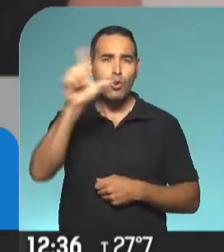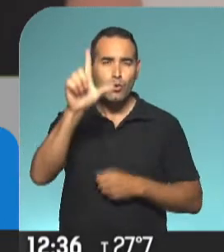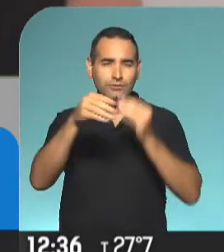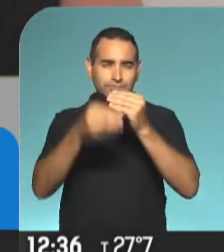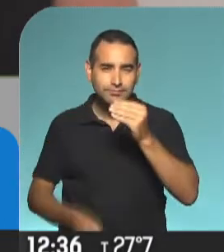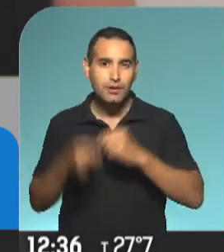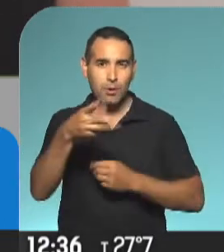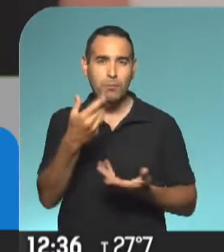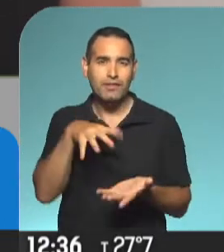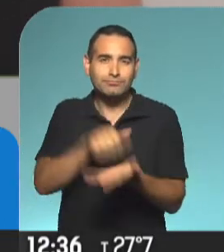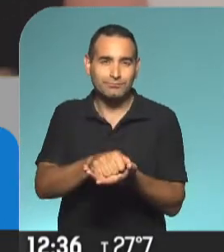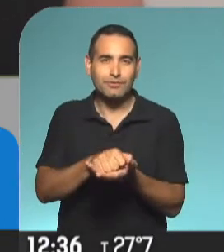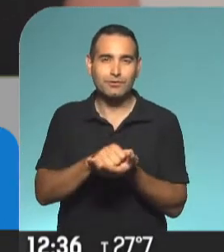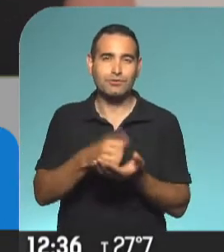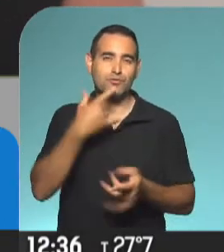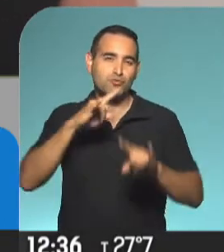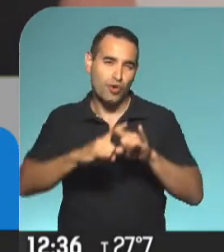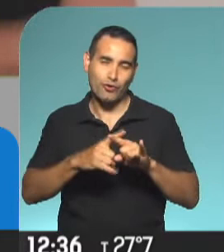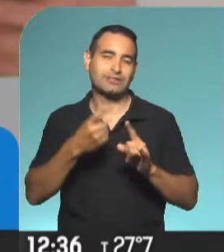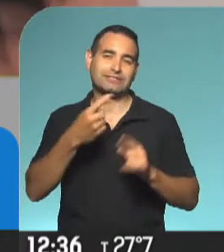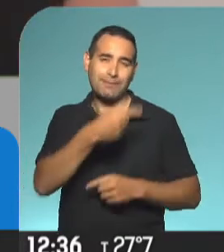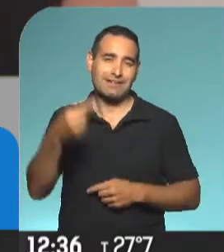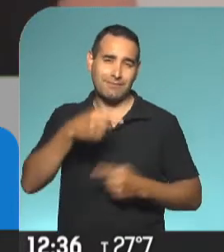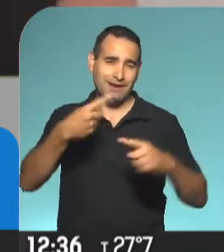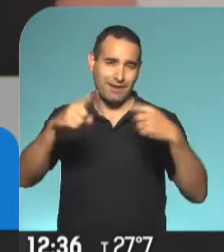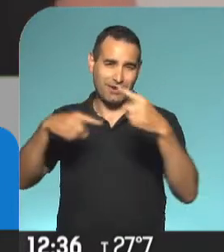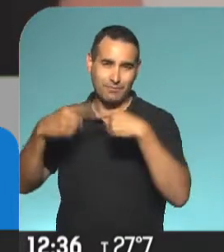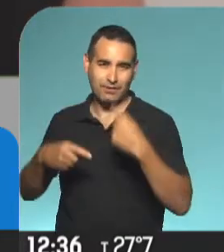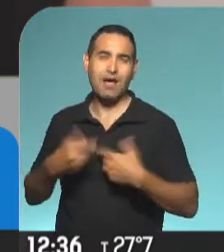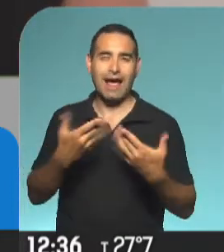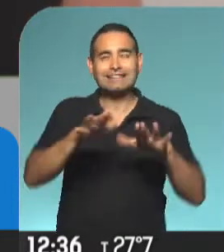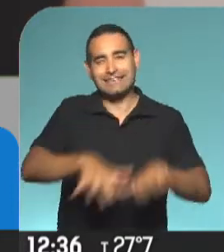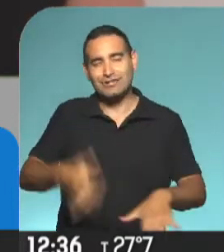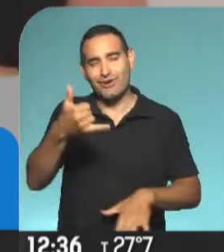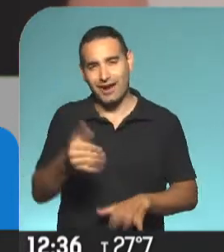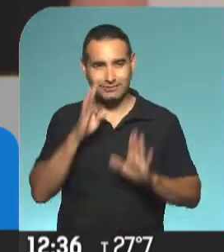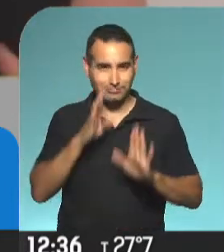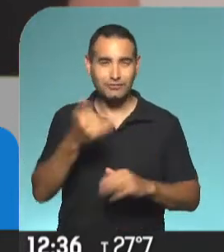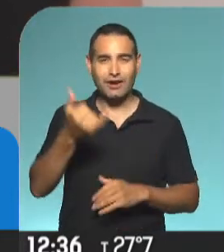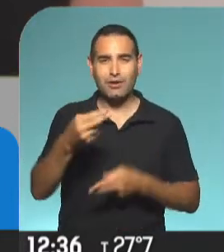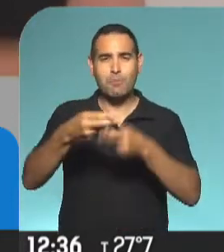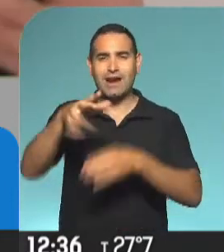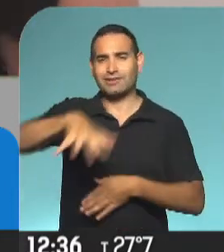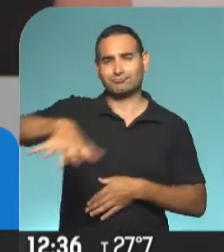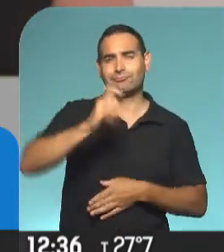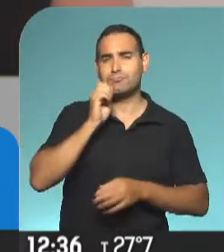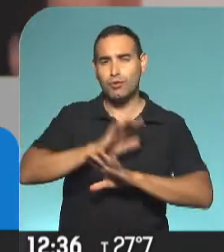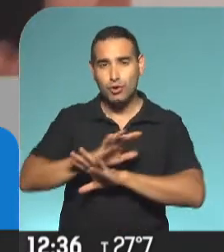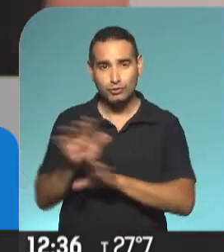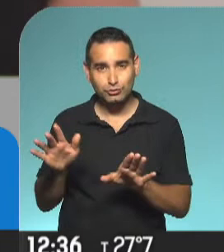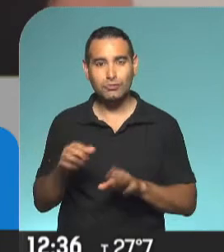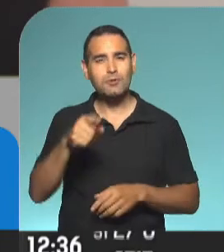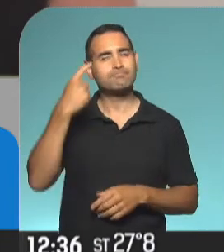reservar los espectáculos que se renuevan semana a semana. Por supuesto que hay lugar para los chicos con el Skype Park, que es precioso, lugar para el